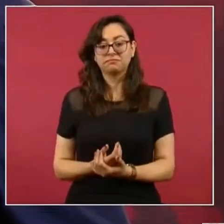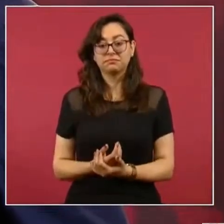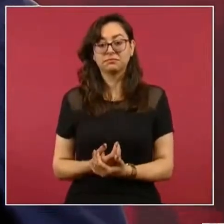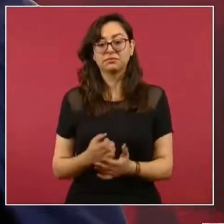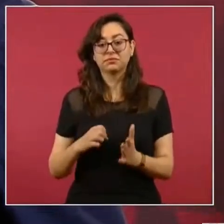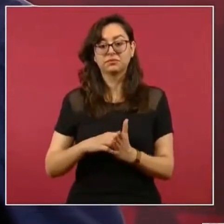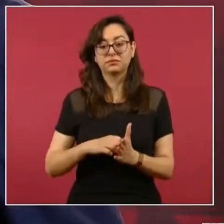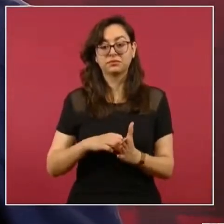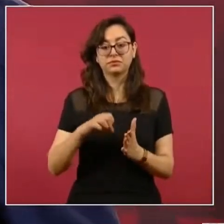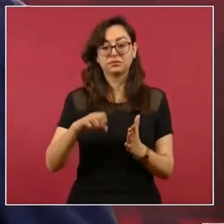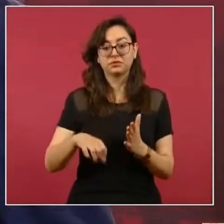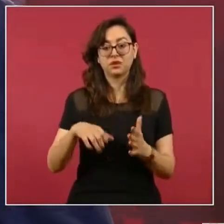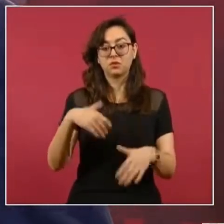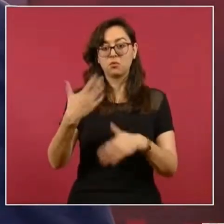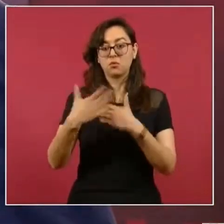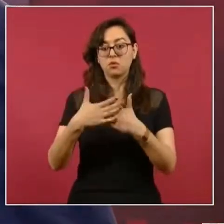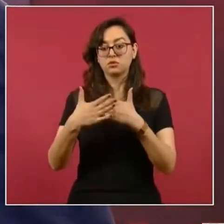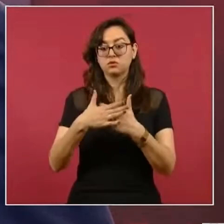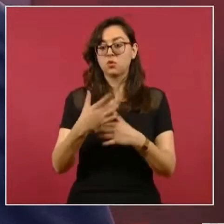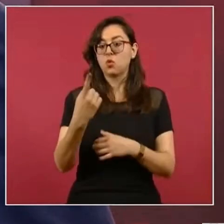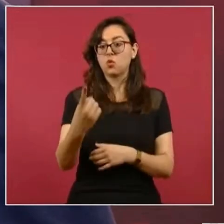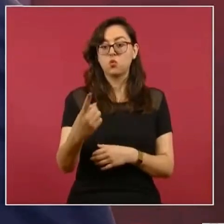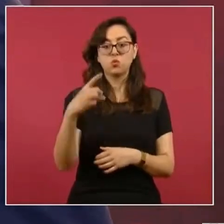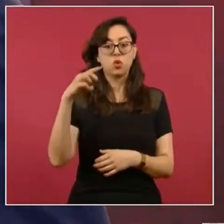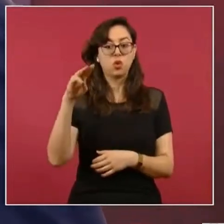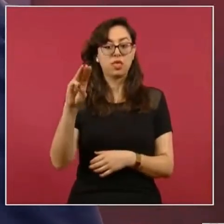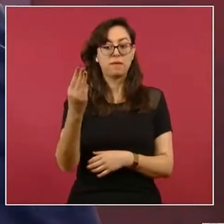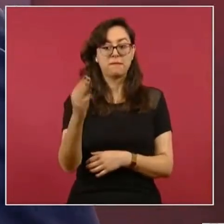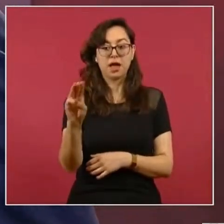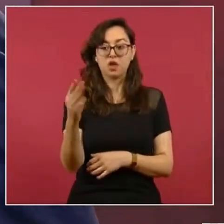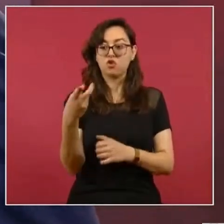manifestación el día primero de mayo, el día del trabajo.